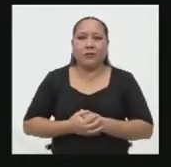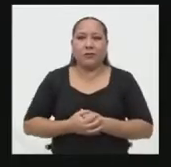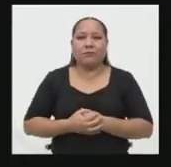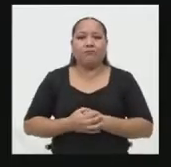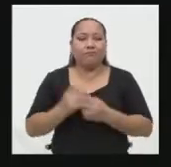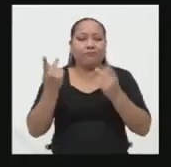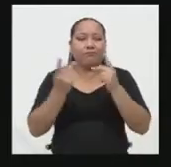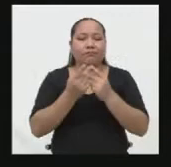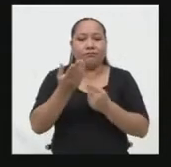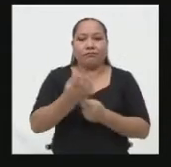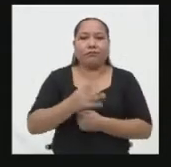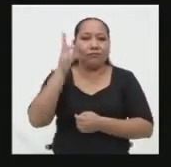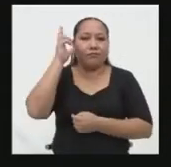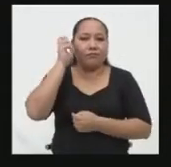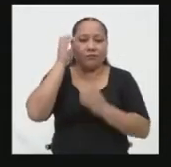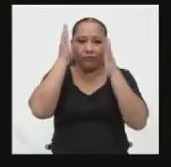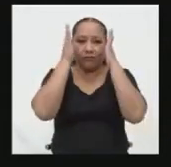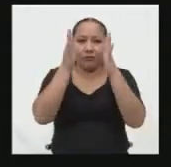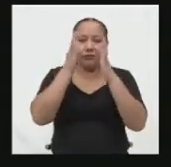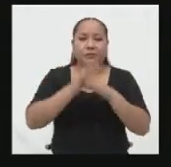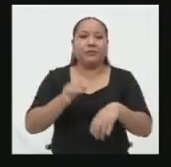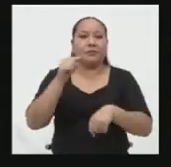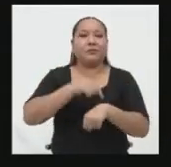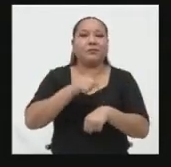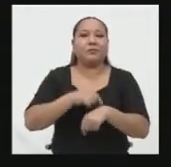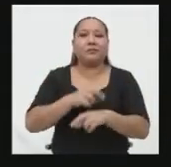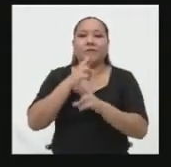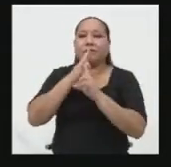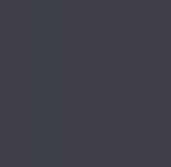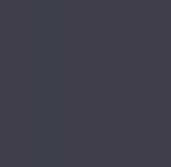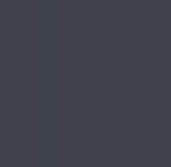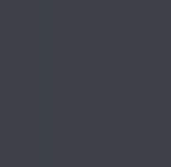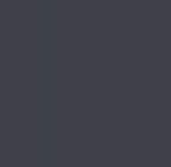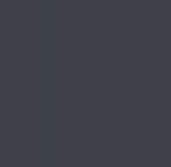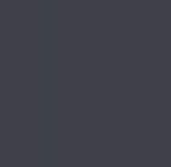Perfecto, candidata. La hemos escuchado con atención. Momento de la réplica.